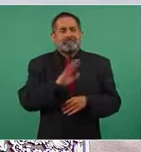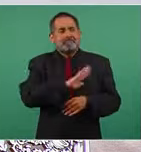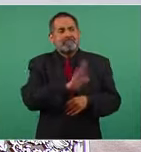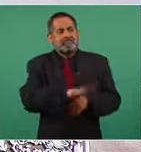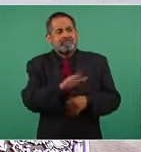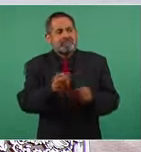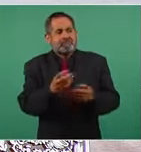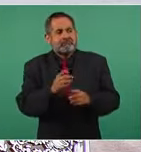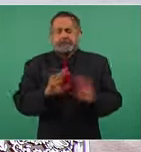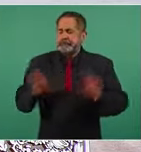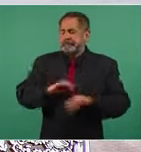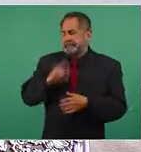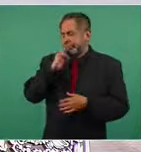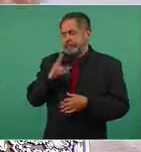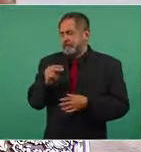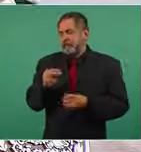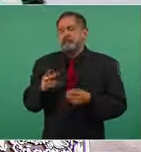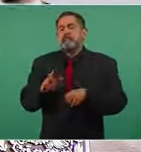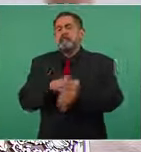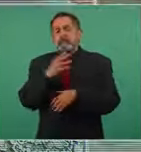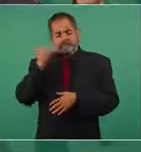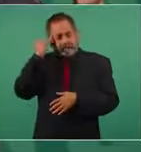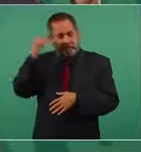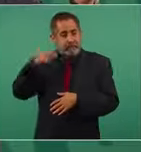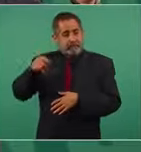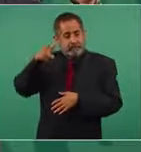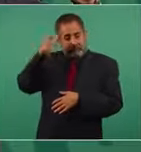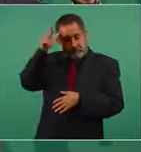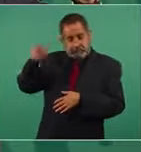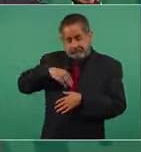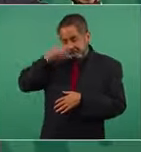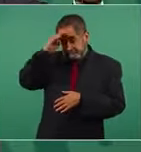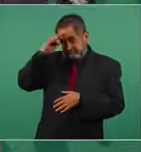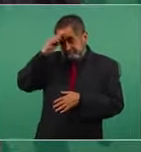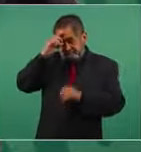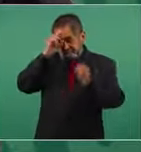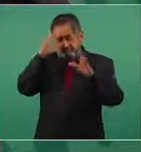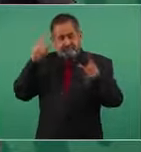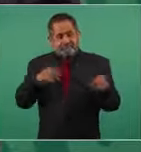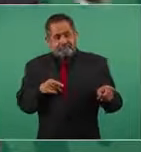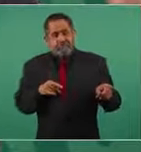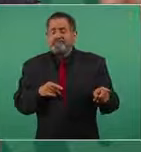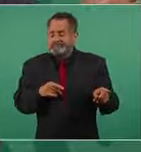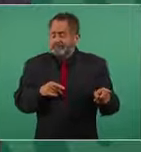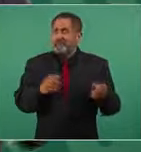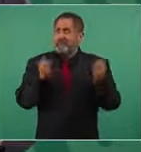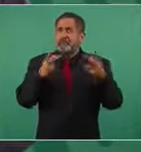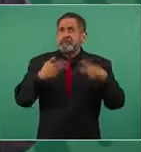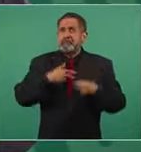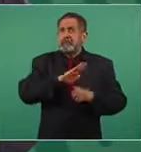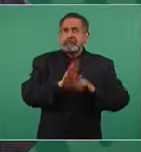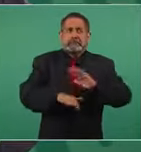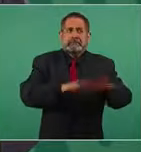y dijo no porque imaginó que iba a haber muchos muertos